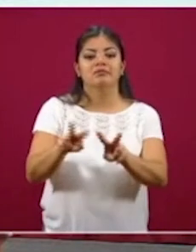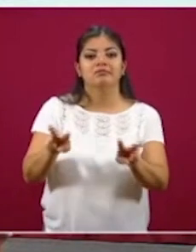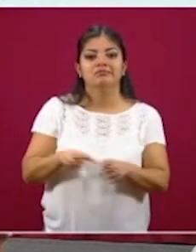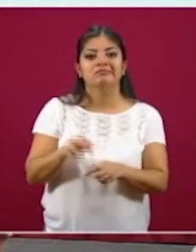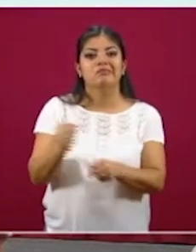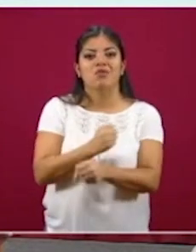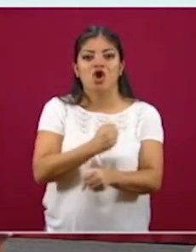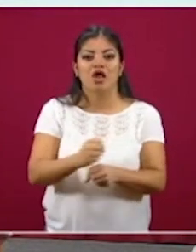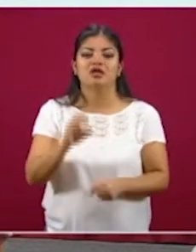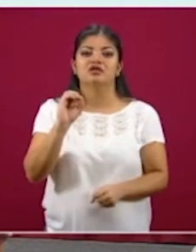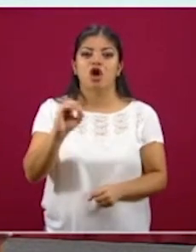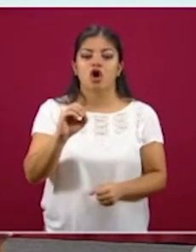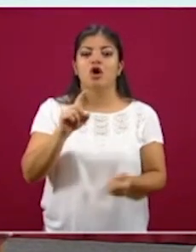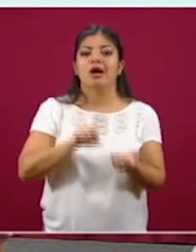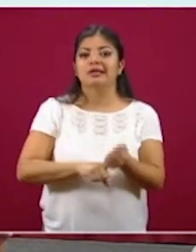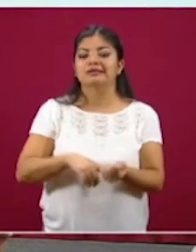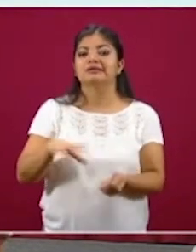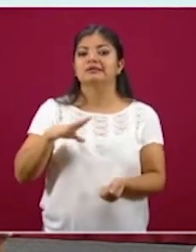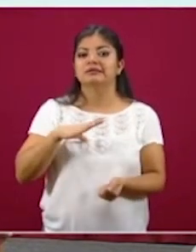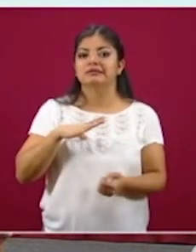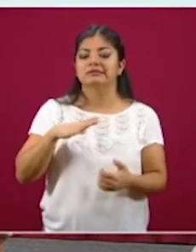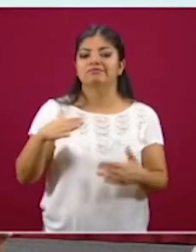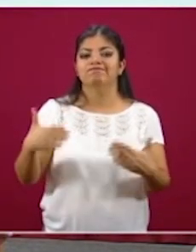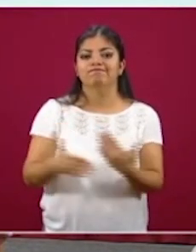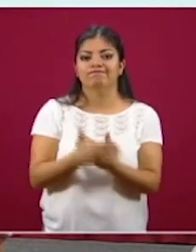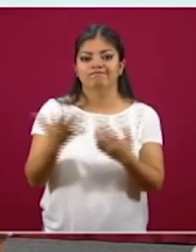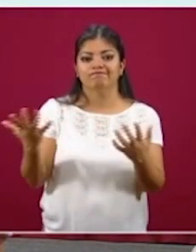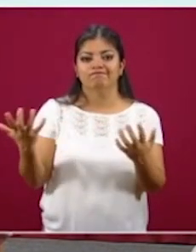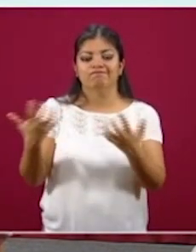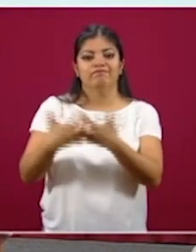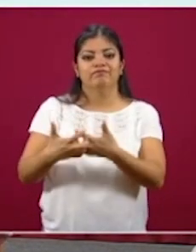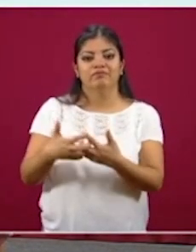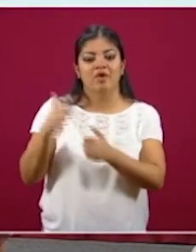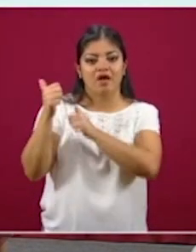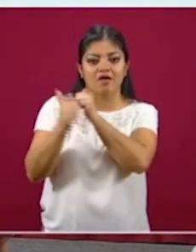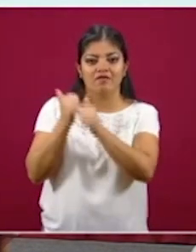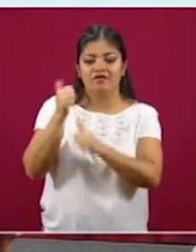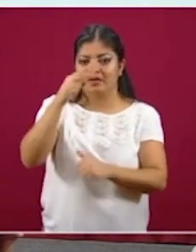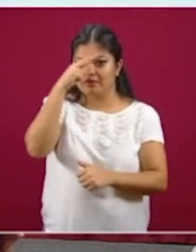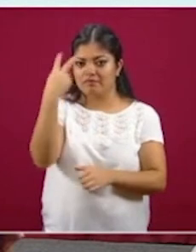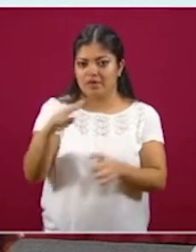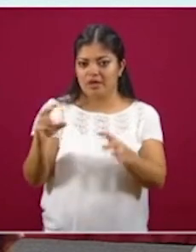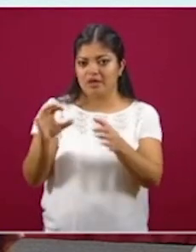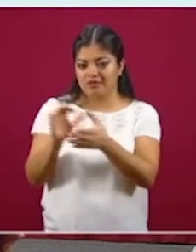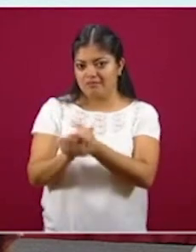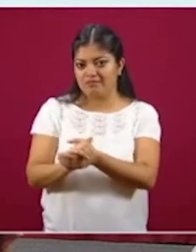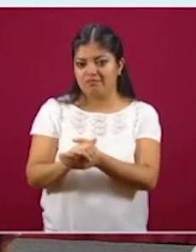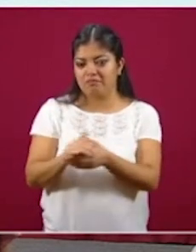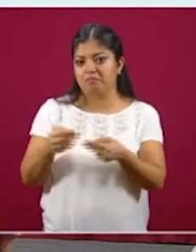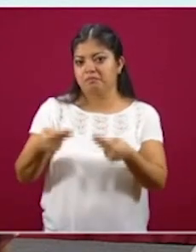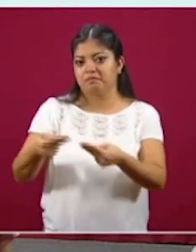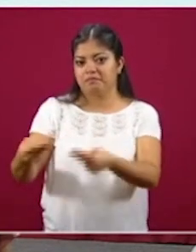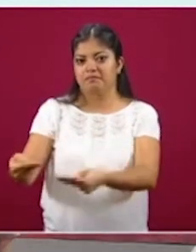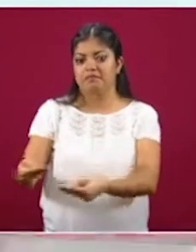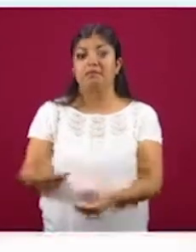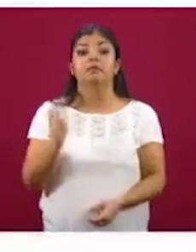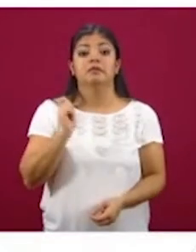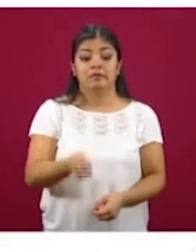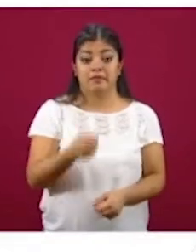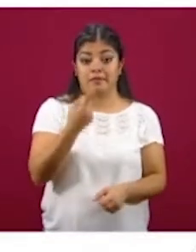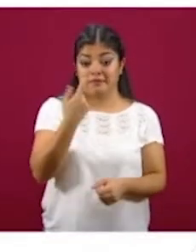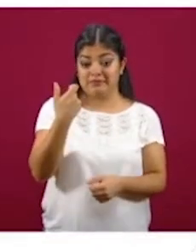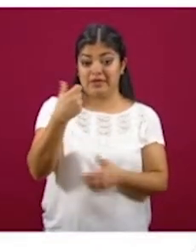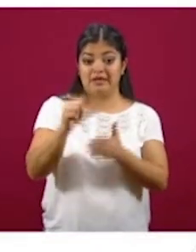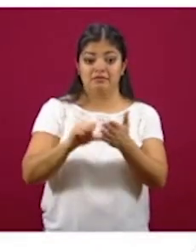por violencia o que son afromexicanos y que durante este primer semestre del